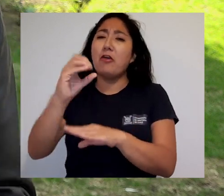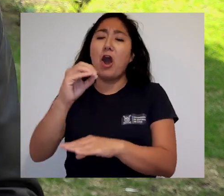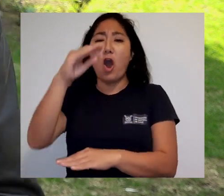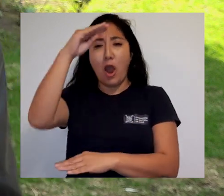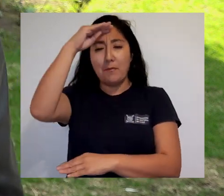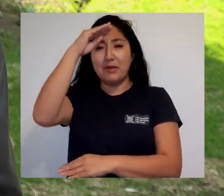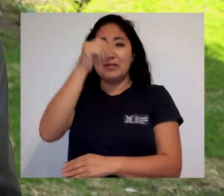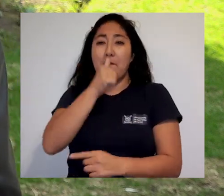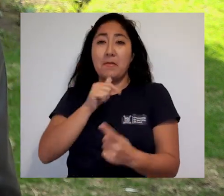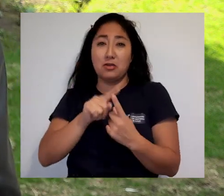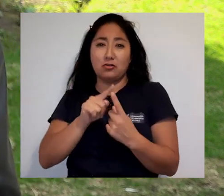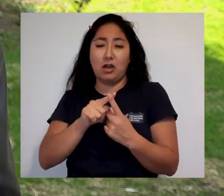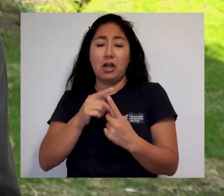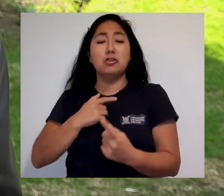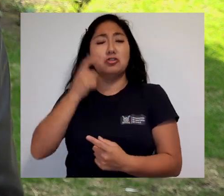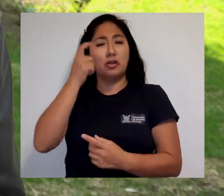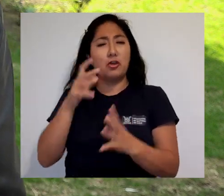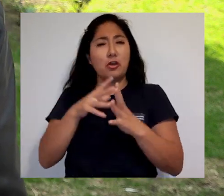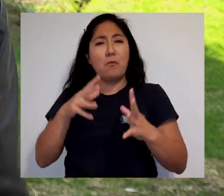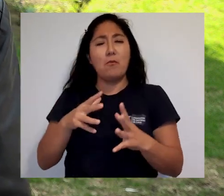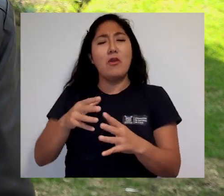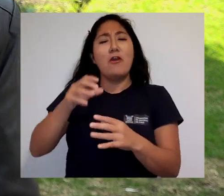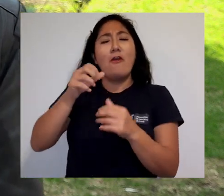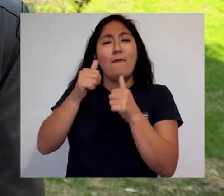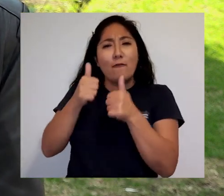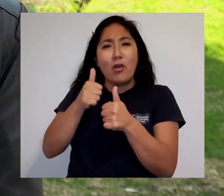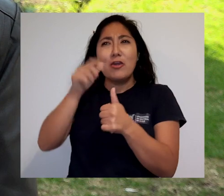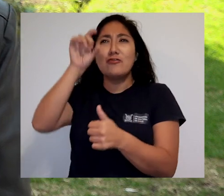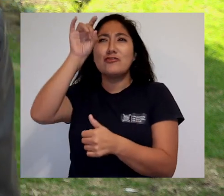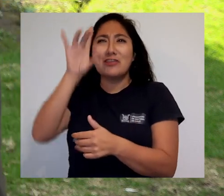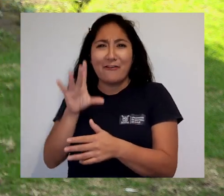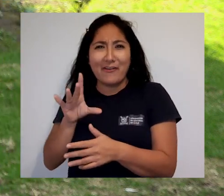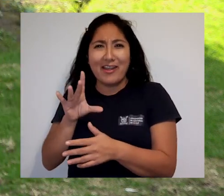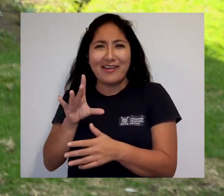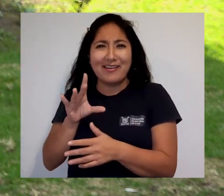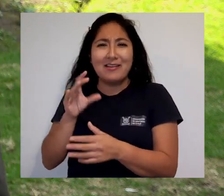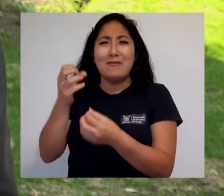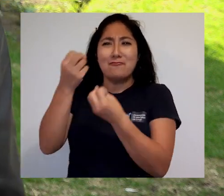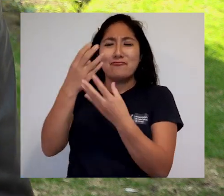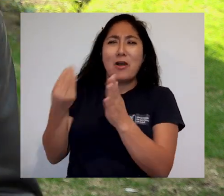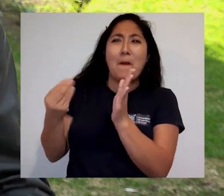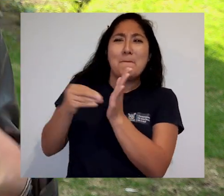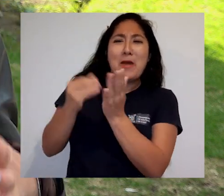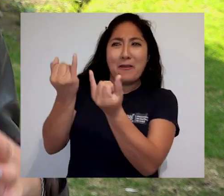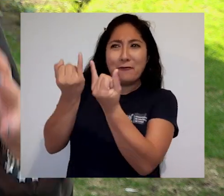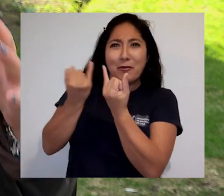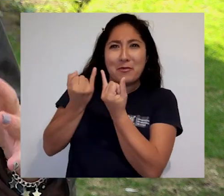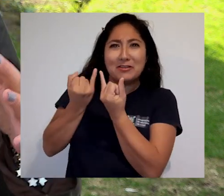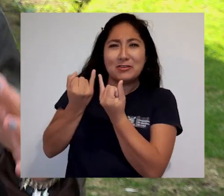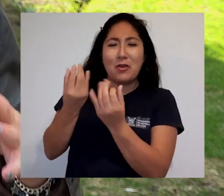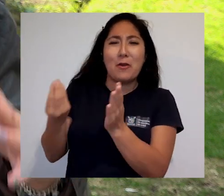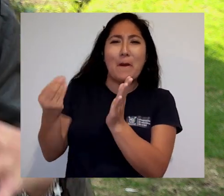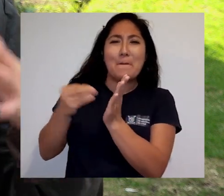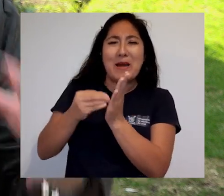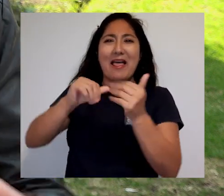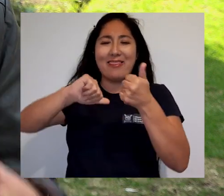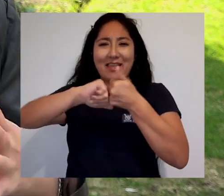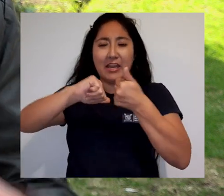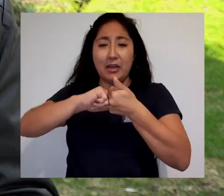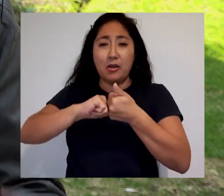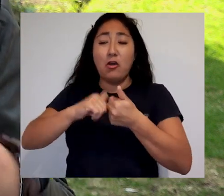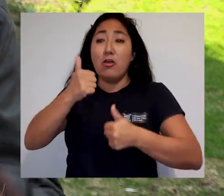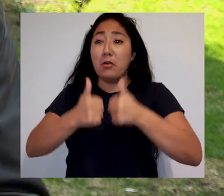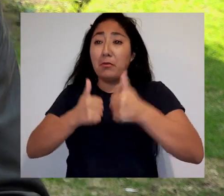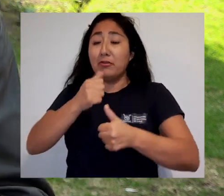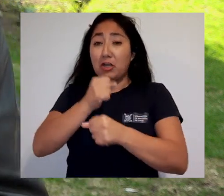personales. Entonces está bueno saber un poco desde una mirada más de género, desde las profesionales que